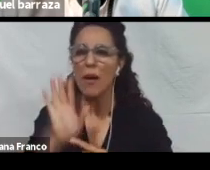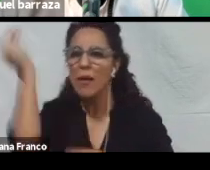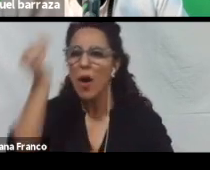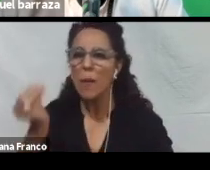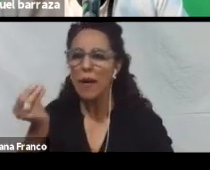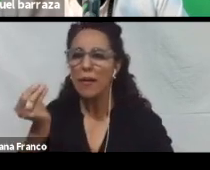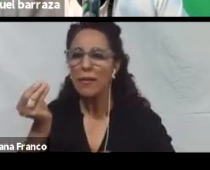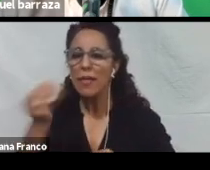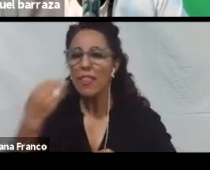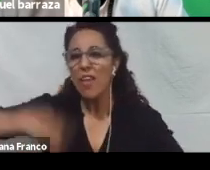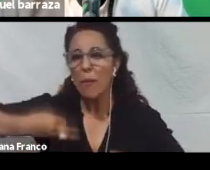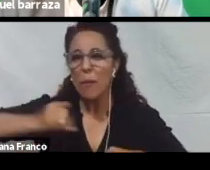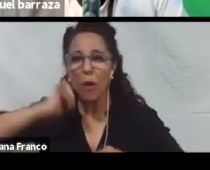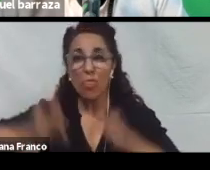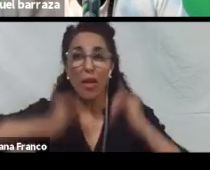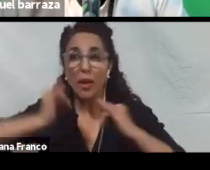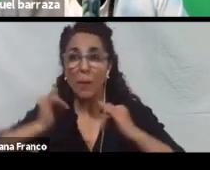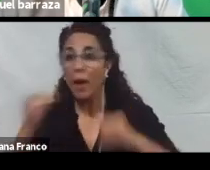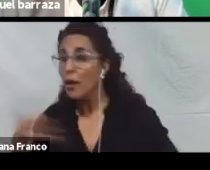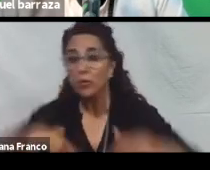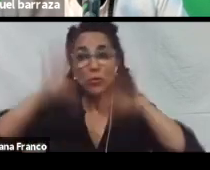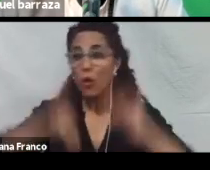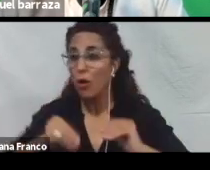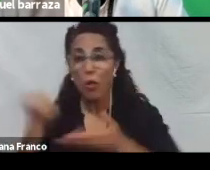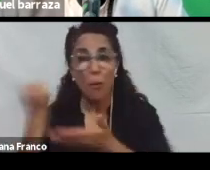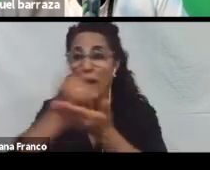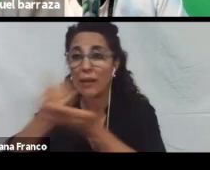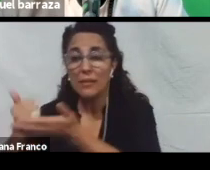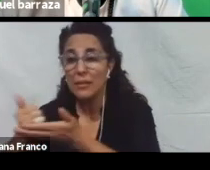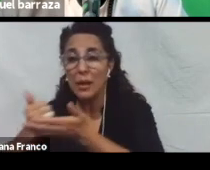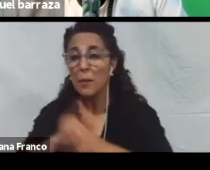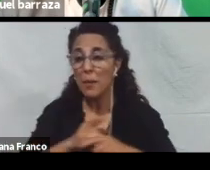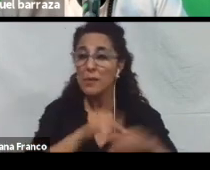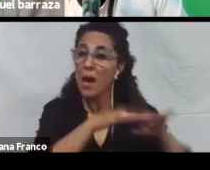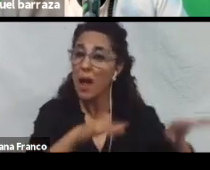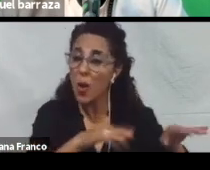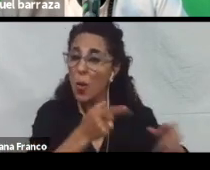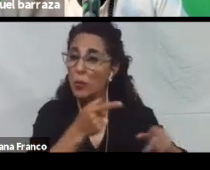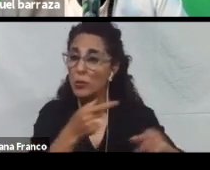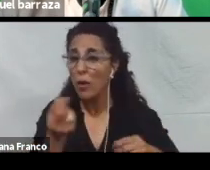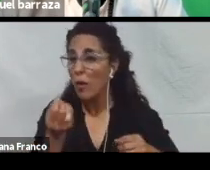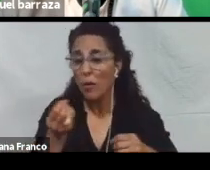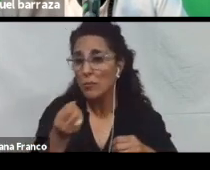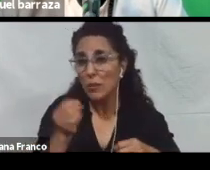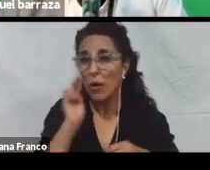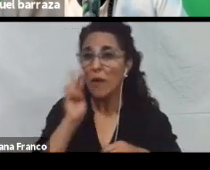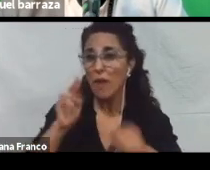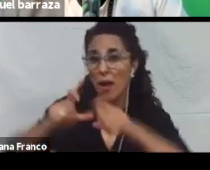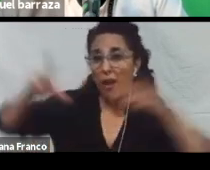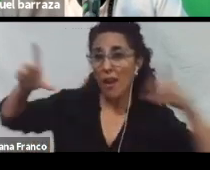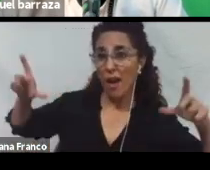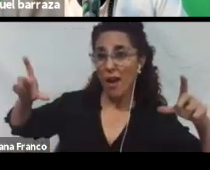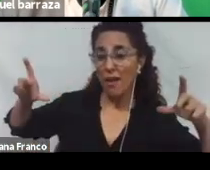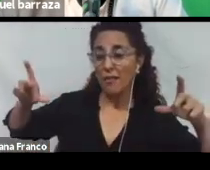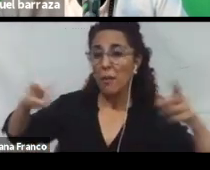describir ese objeto. Para que todos participen. No solamente. el más rápido. O para el que tiene pantalla más grande. Y ve todo. Porque también hay pantalla